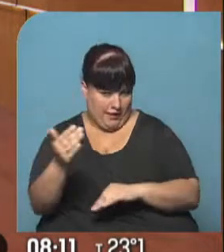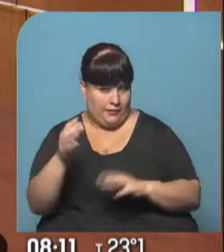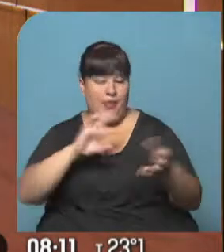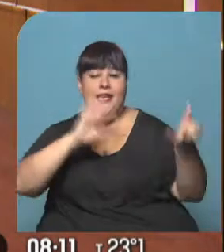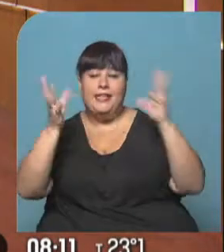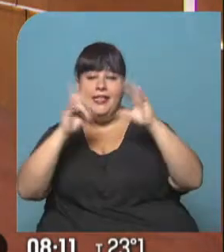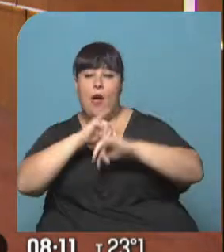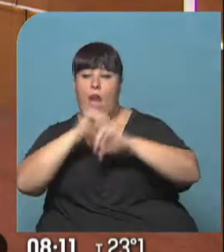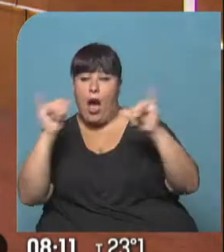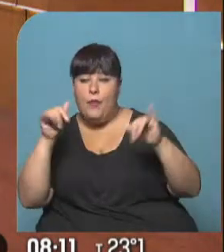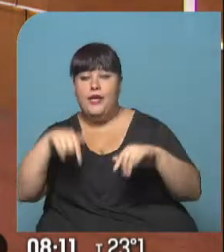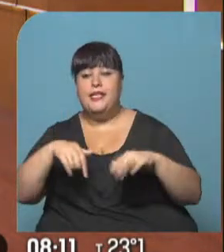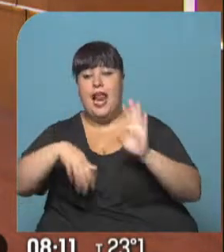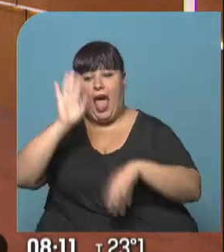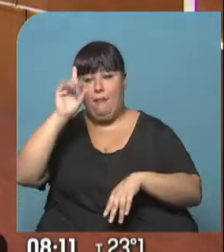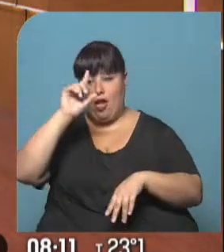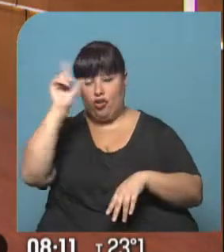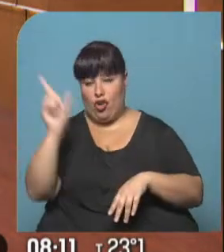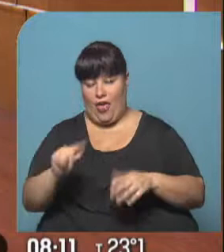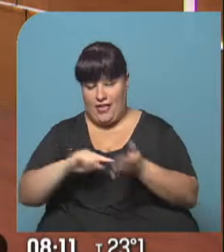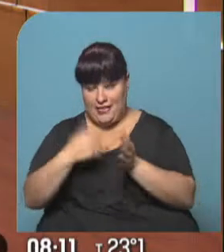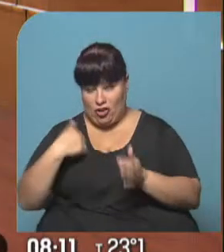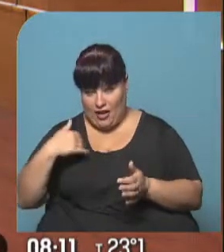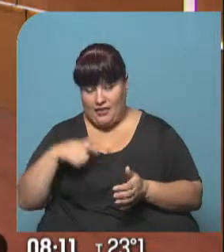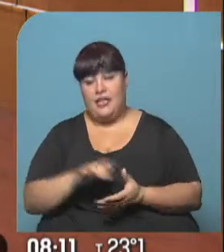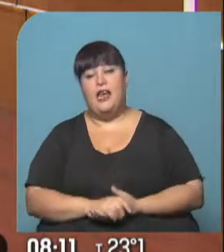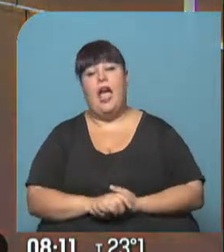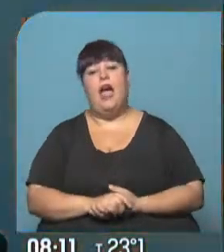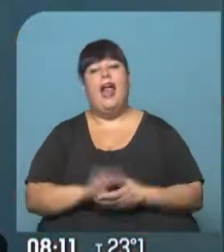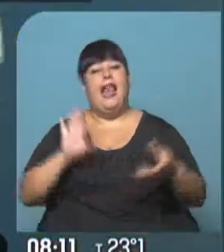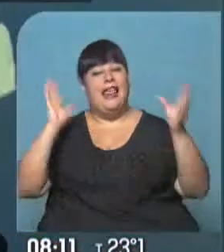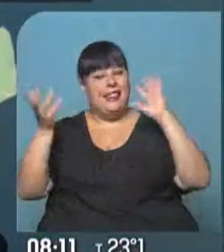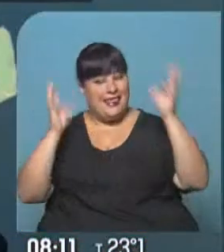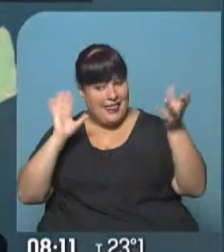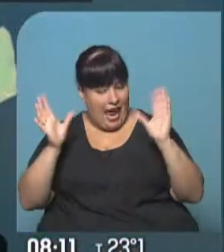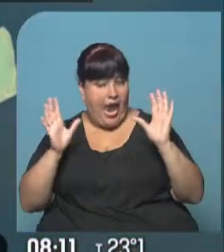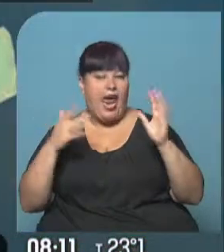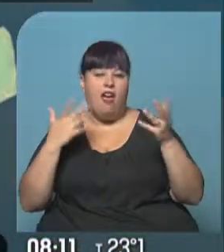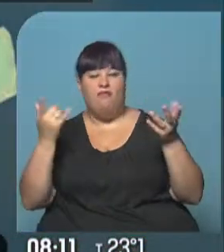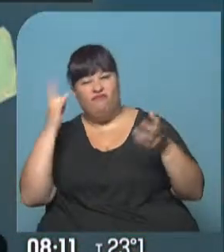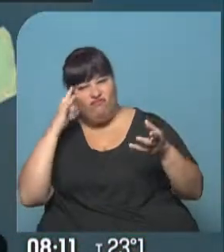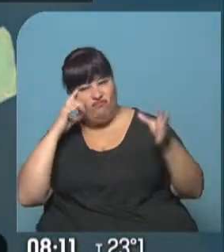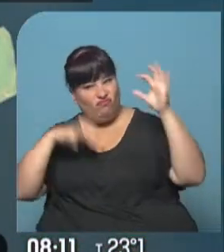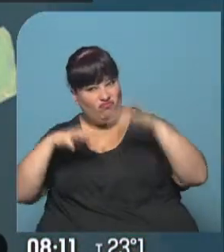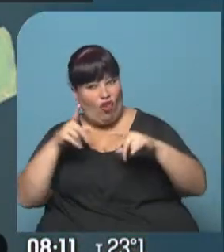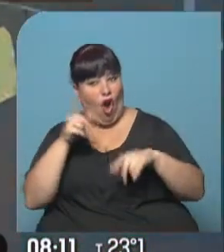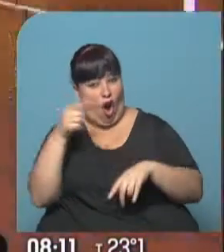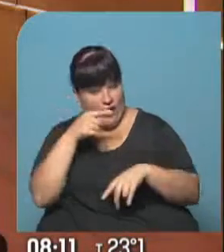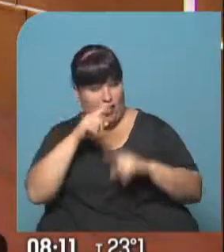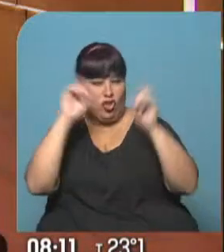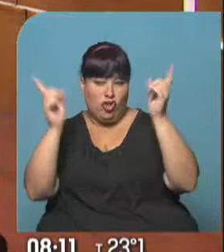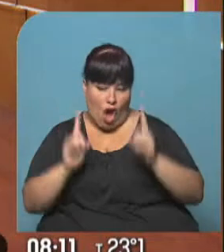pronóstico nos está indicando entonces para gran parte de la zona central de nuestro país que las condiciones meteorológicas serán muy inestables en el oeste.